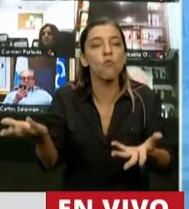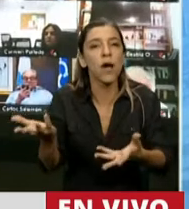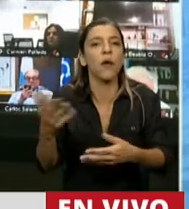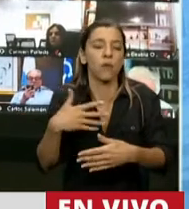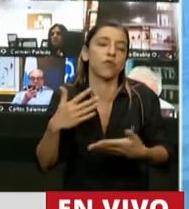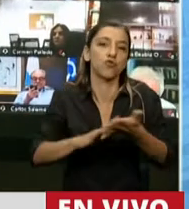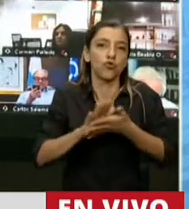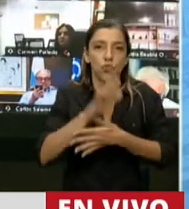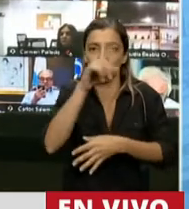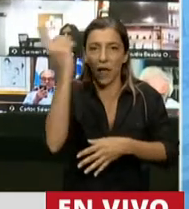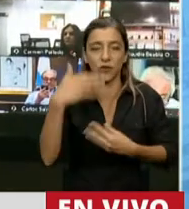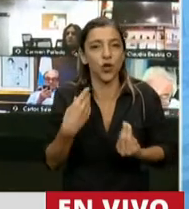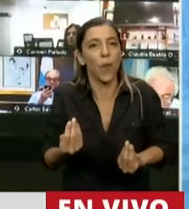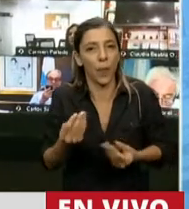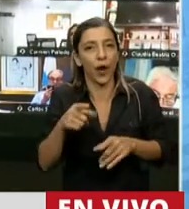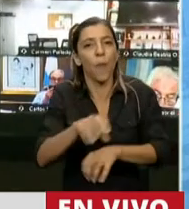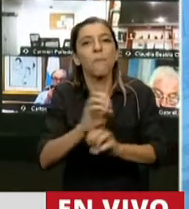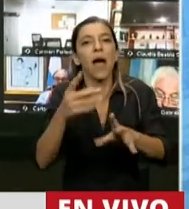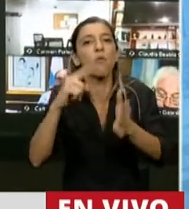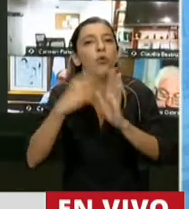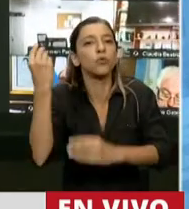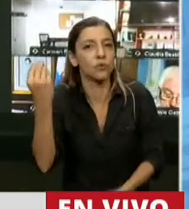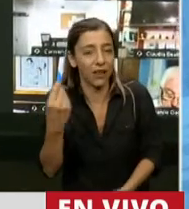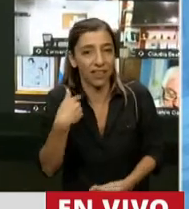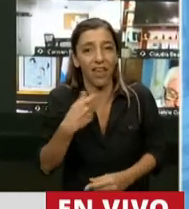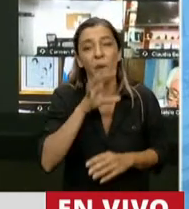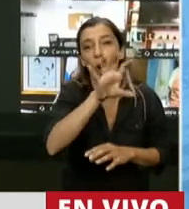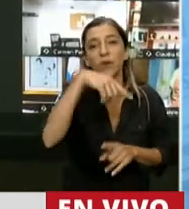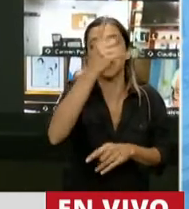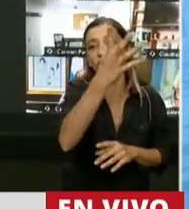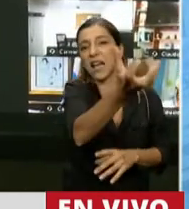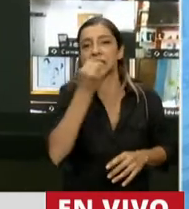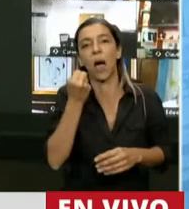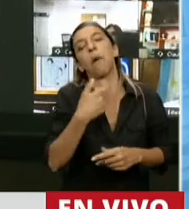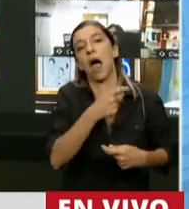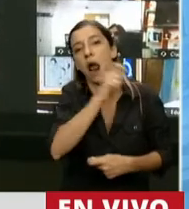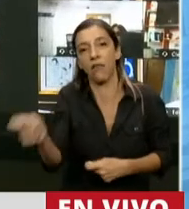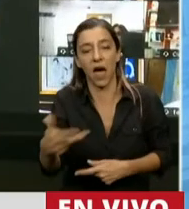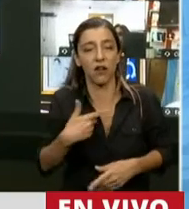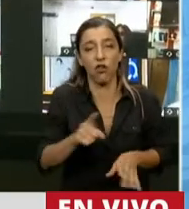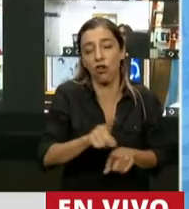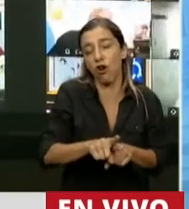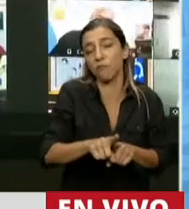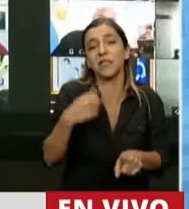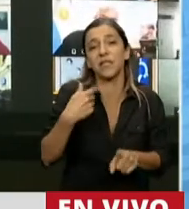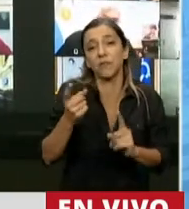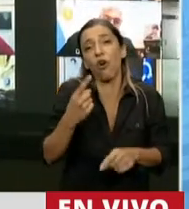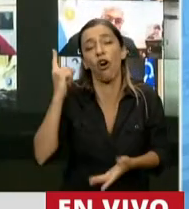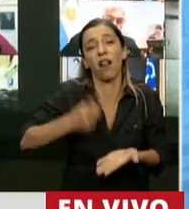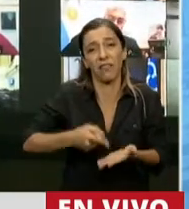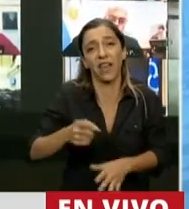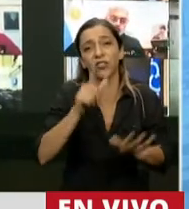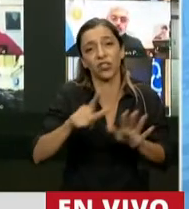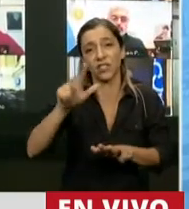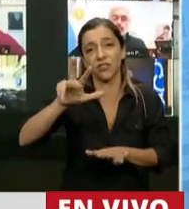mal es que lo hagan a expensas de otra provincia, como se ha hecho con el decreto 735 y como se pretende profundizar